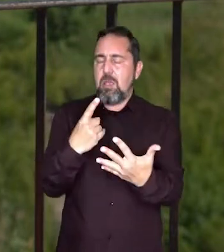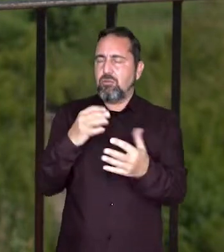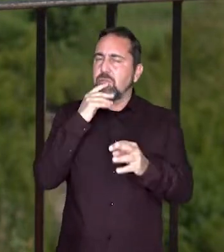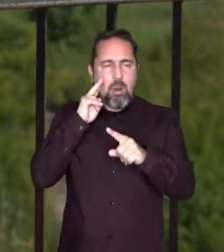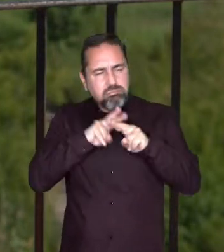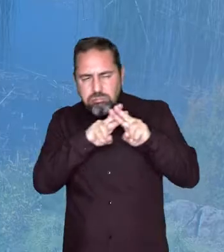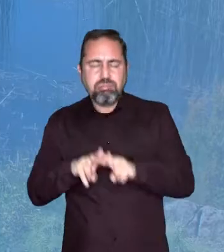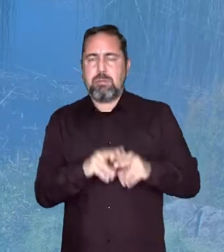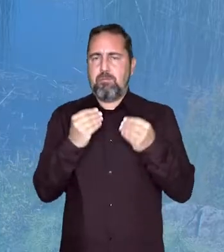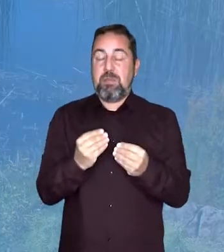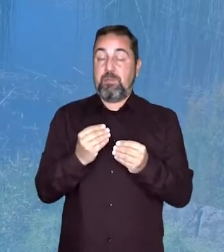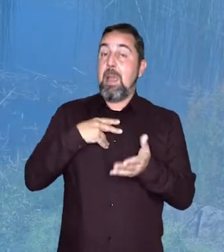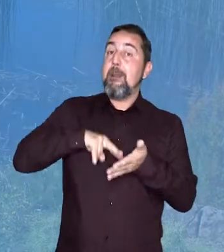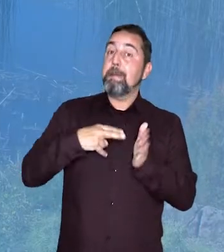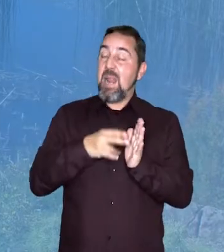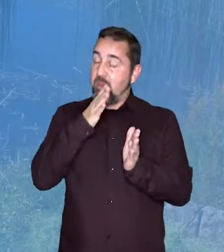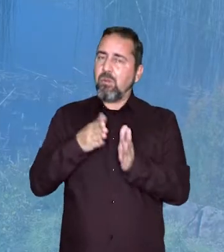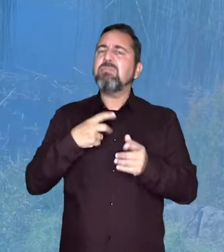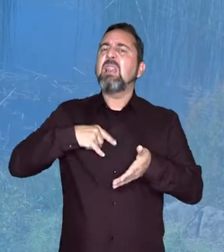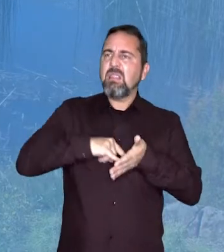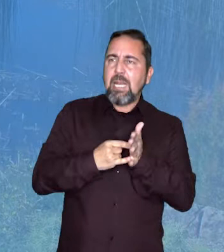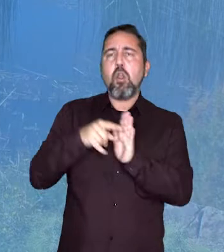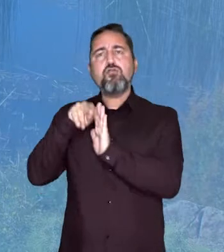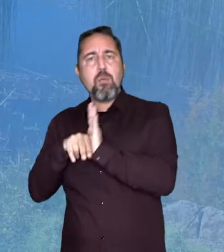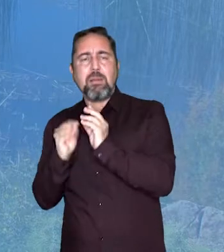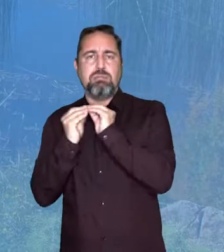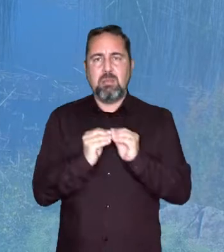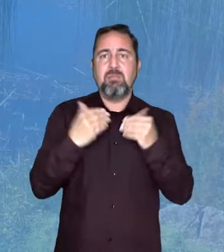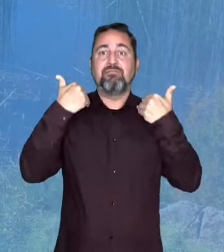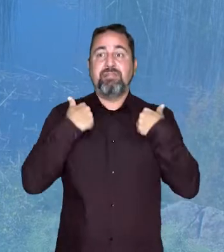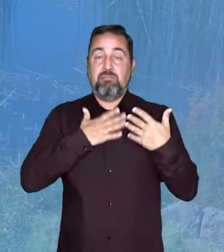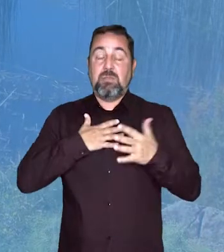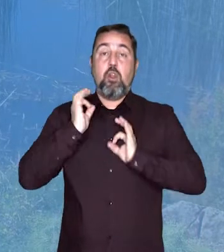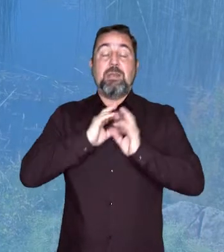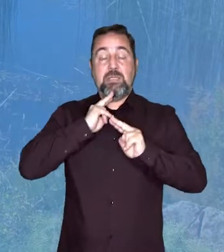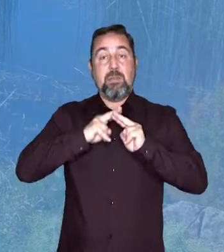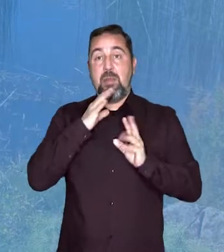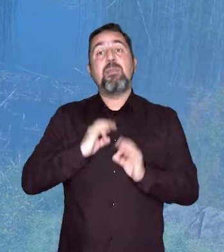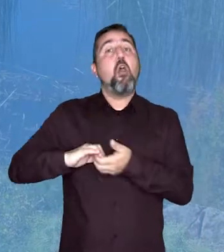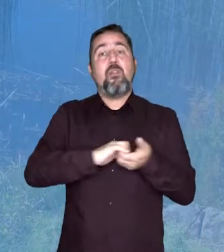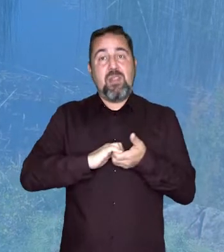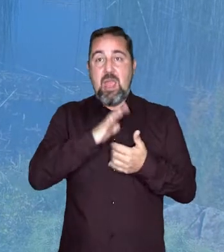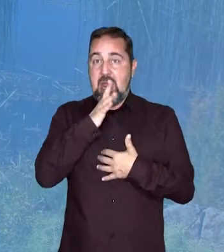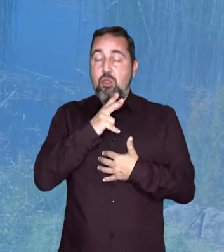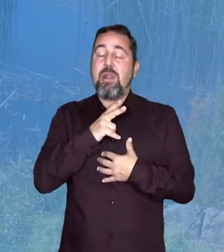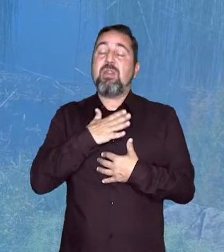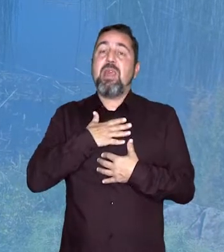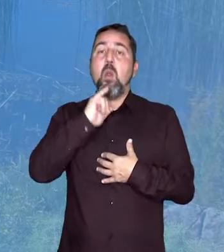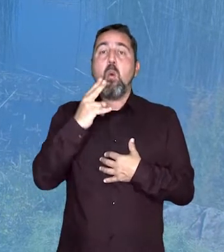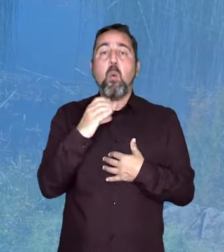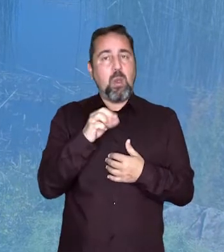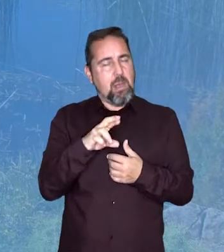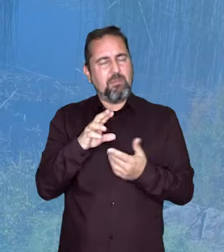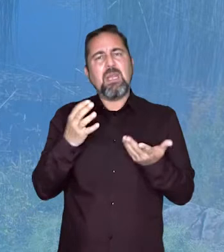años de su vigencia. El Plan Hidrológico es un instrumento técnico y normativo que elabora el organismo de Cuenca, en este caso la Confederación Hidrográfica del